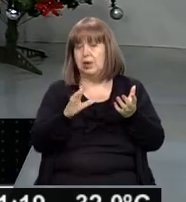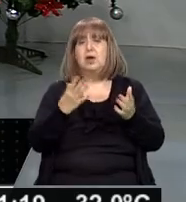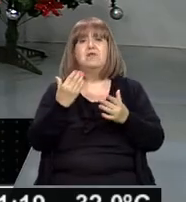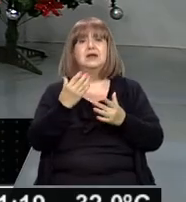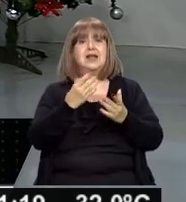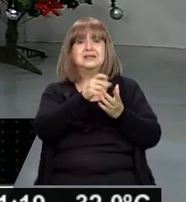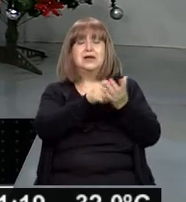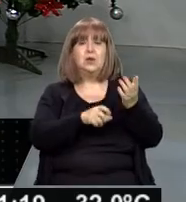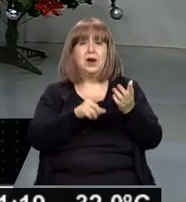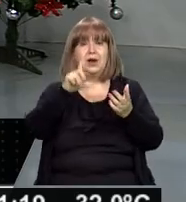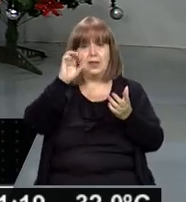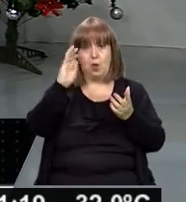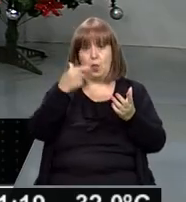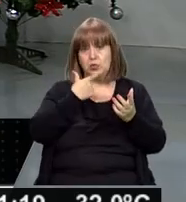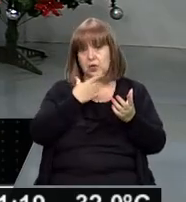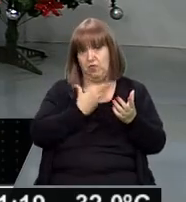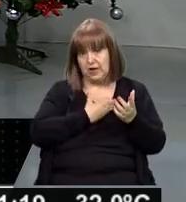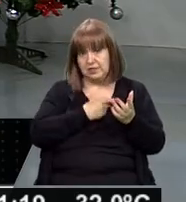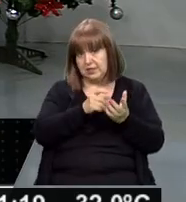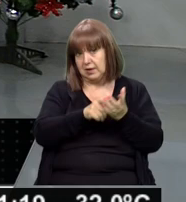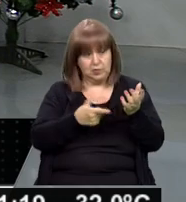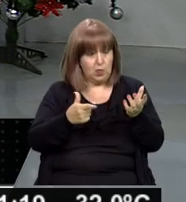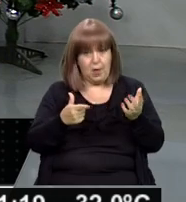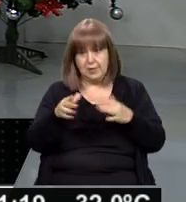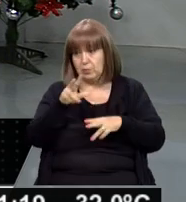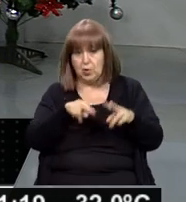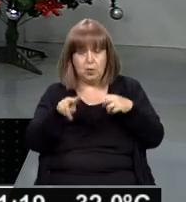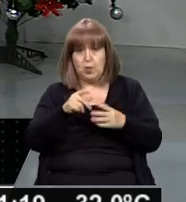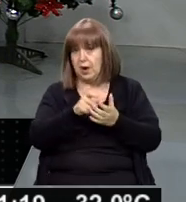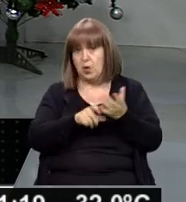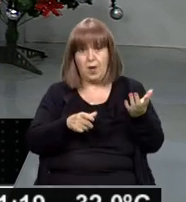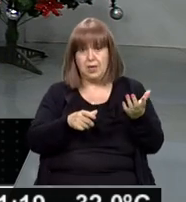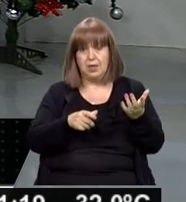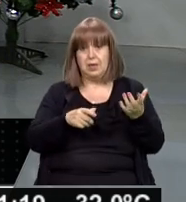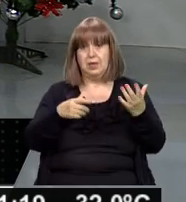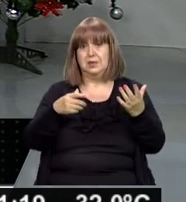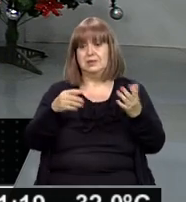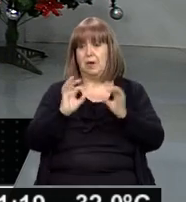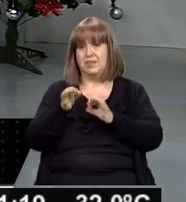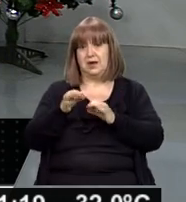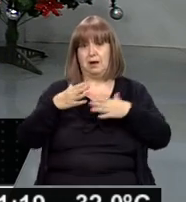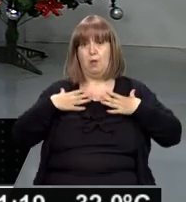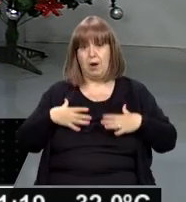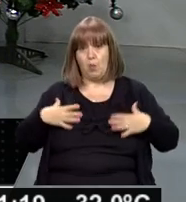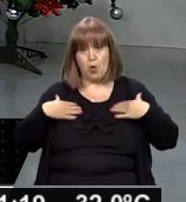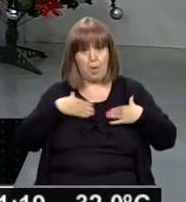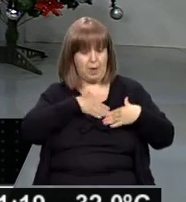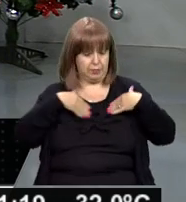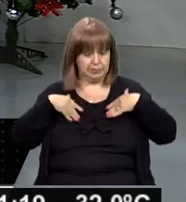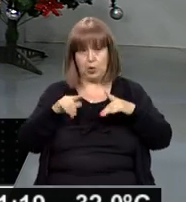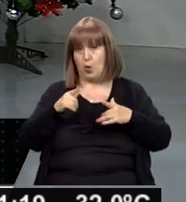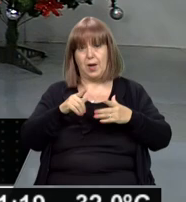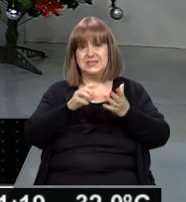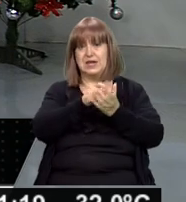Lobos, porque como bien decía el fiscal, hasta el momento no estaba o al menos no estaba cerca al cuerpo cuando se lo encontró esta